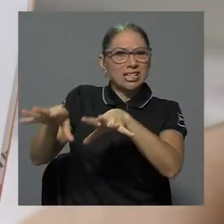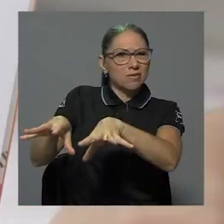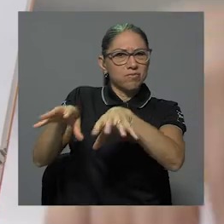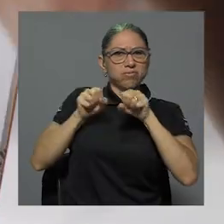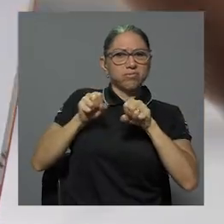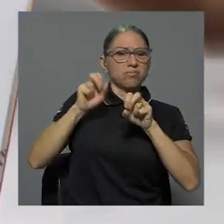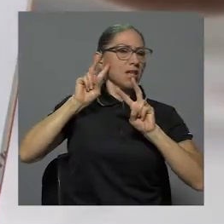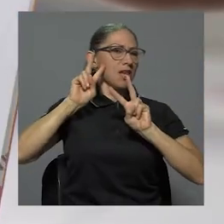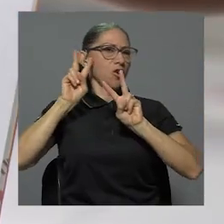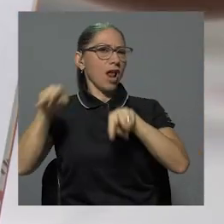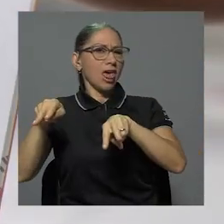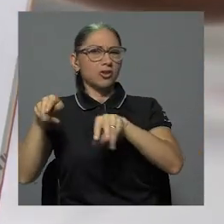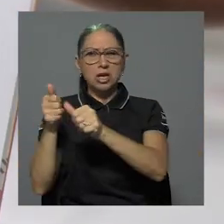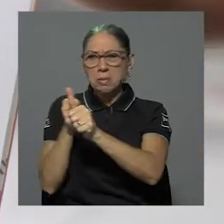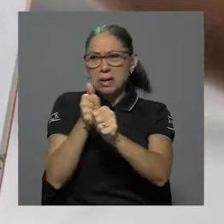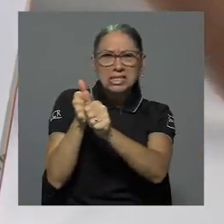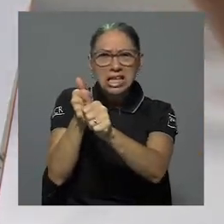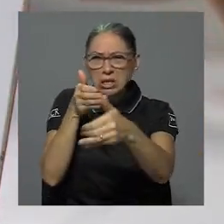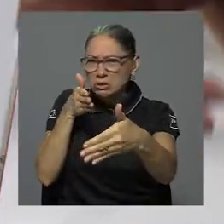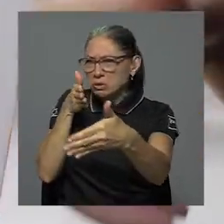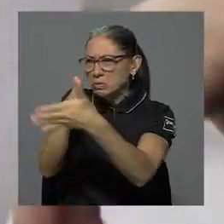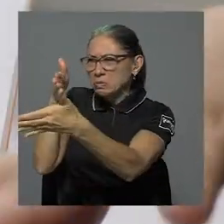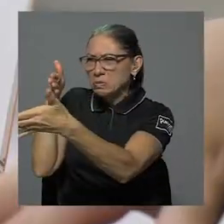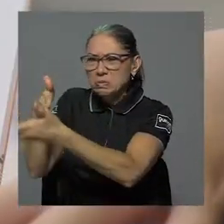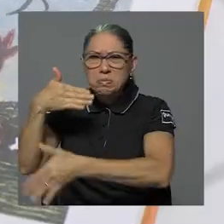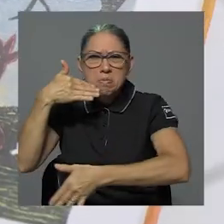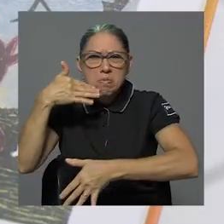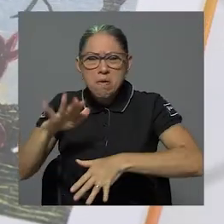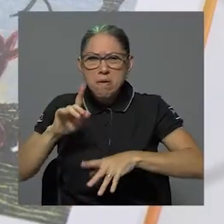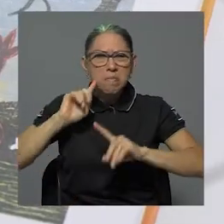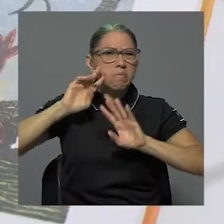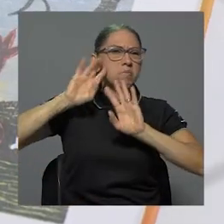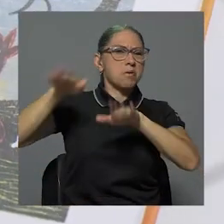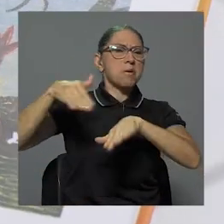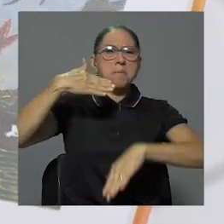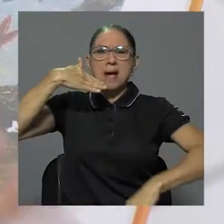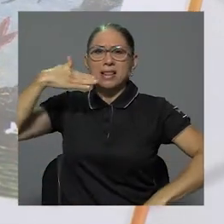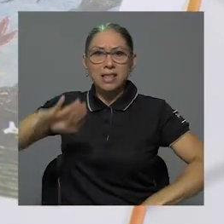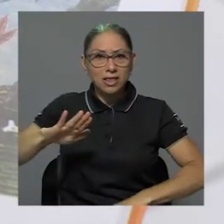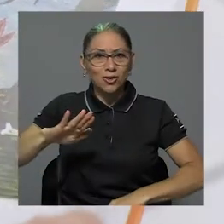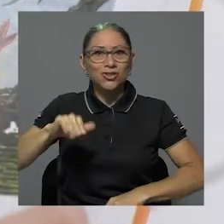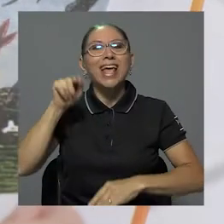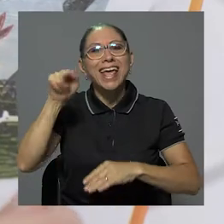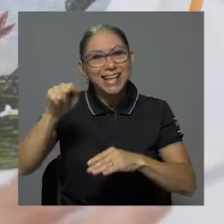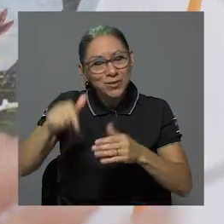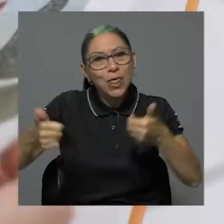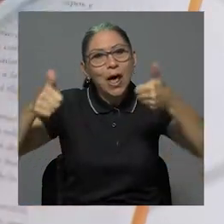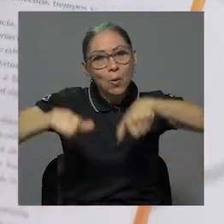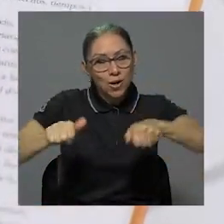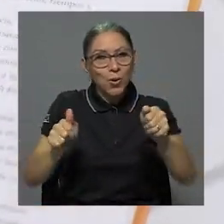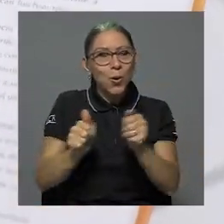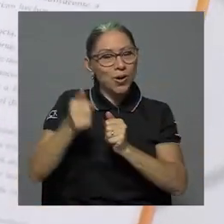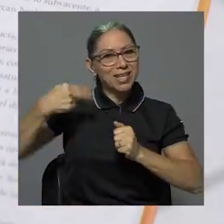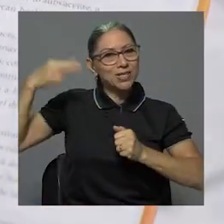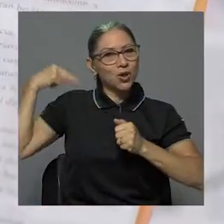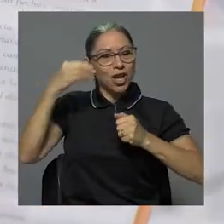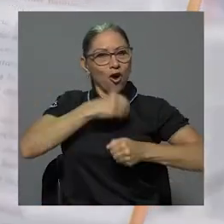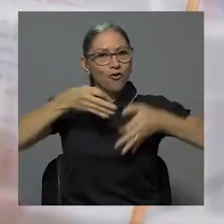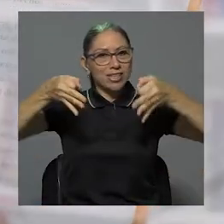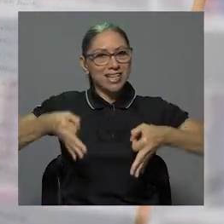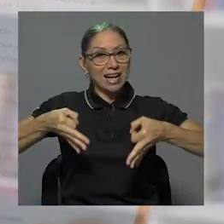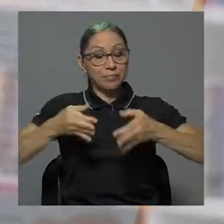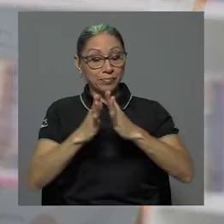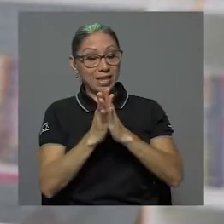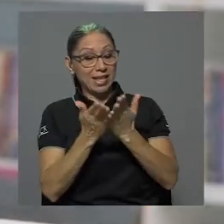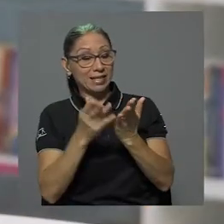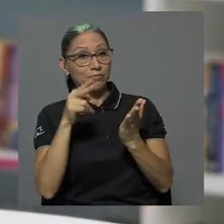perseguidos, herejes, blasfemos, malditos, según la historia oficial. El texto literario